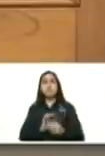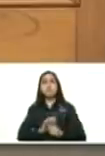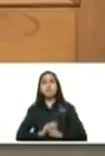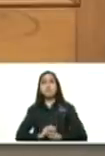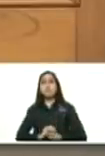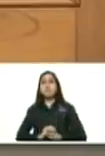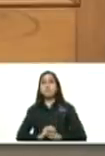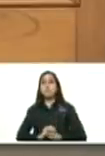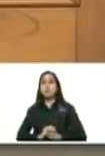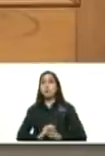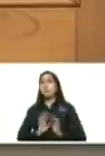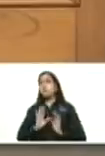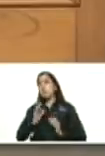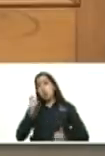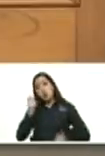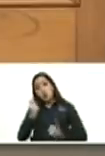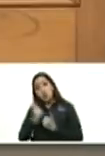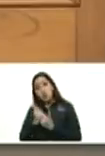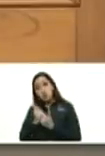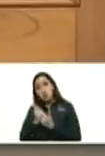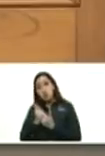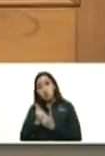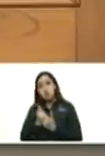yo pedí ayuda esotérica